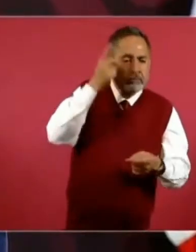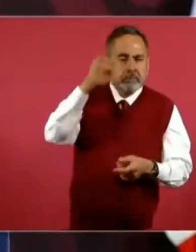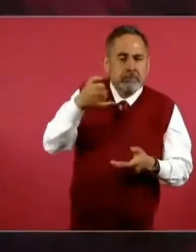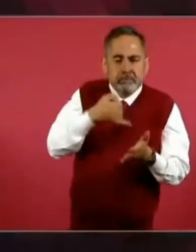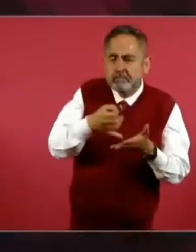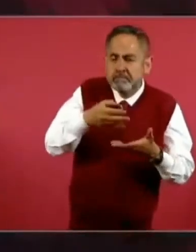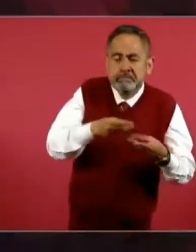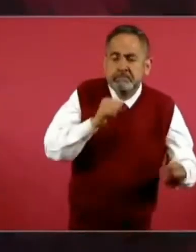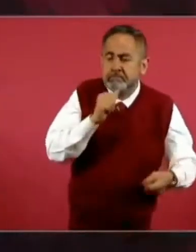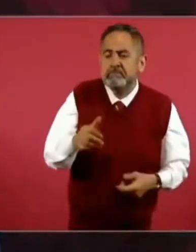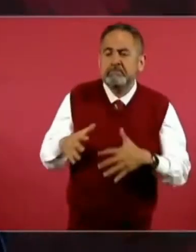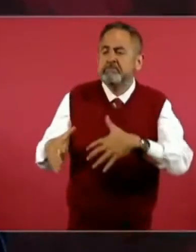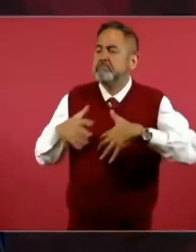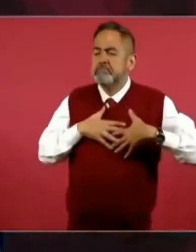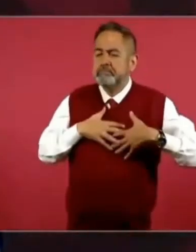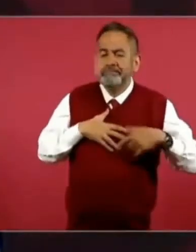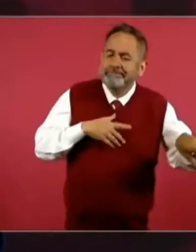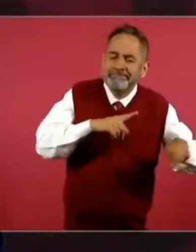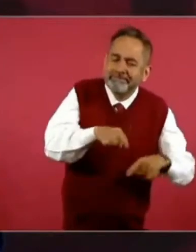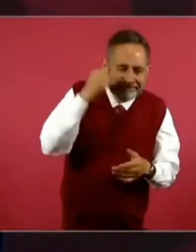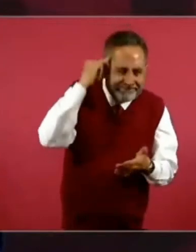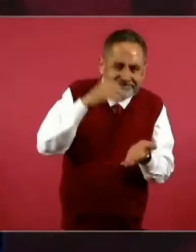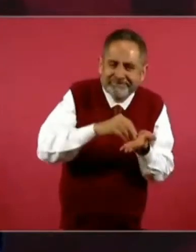que desde luego no son campesinos.